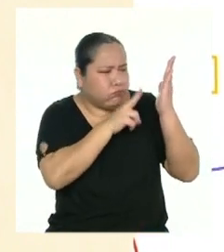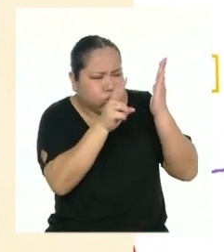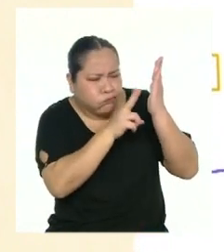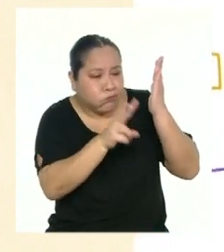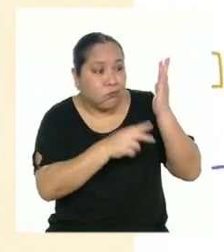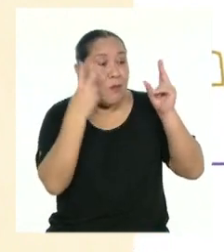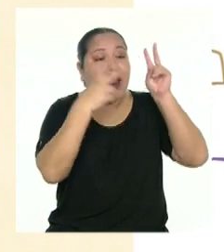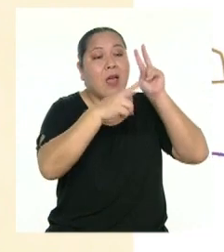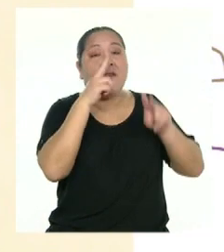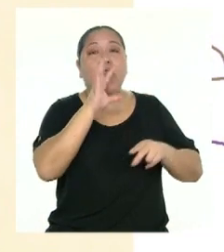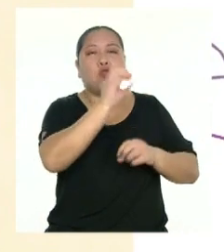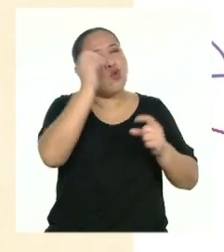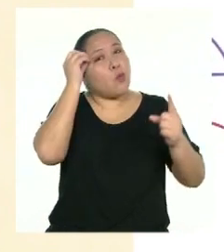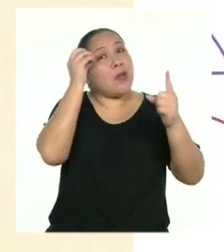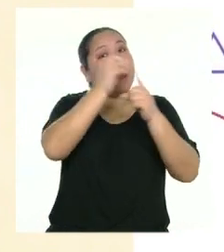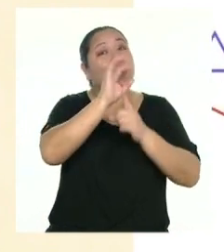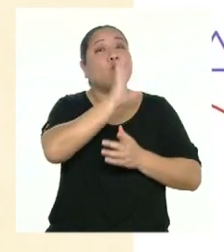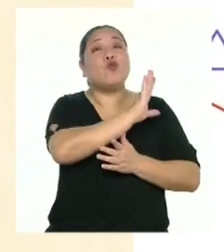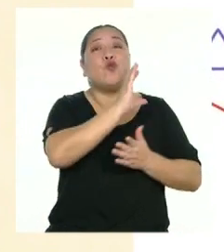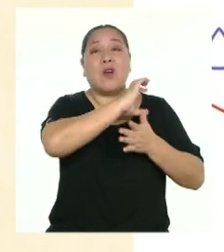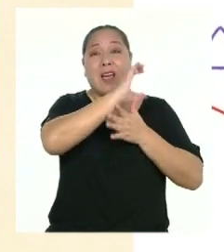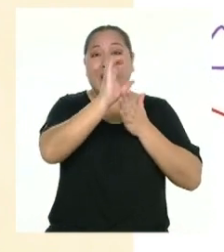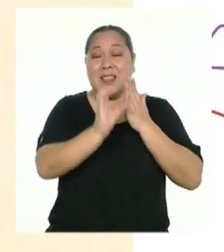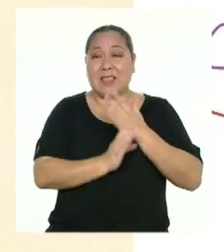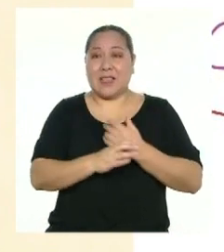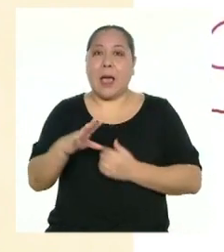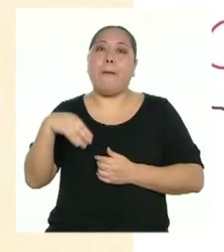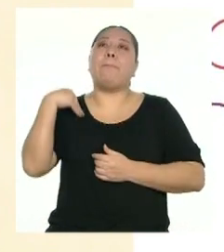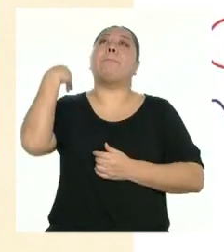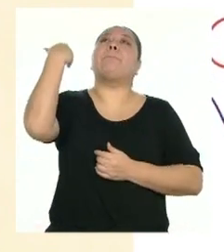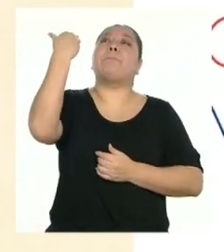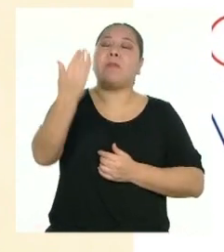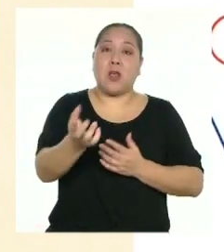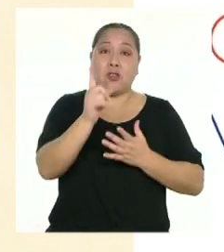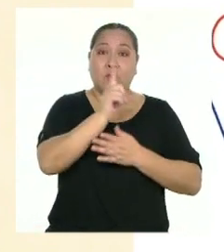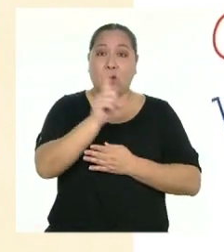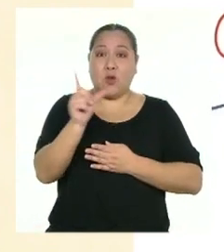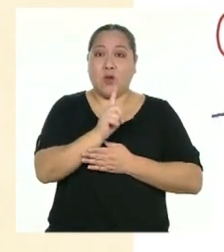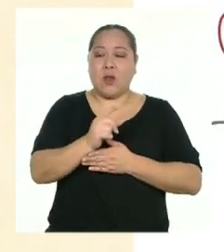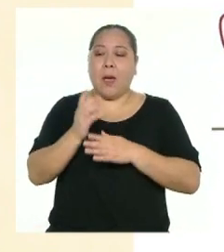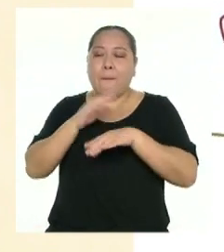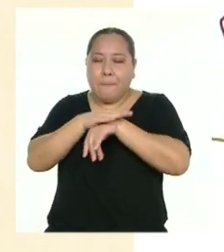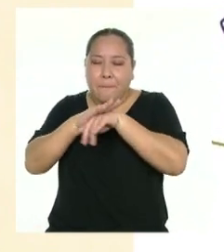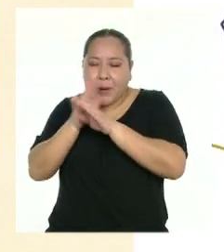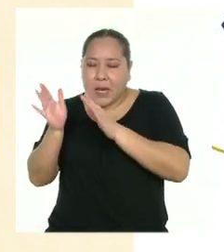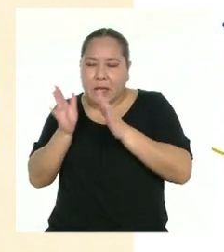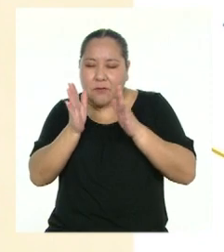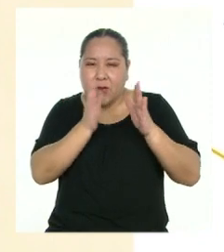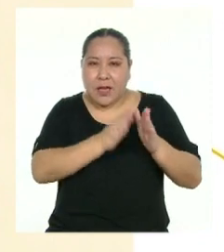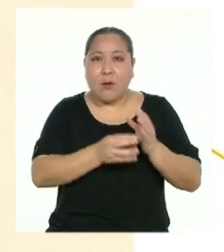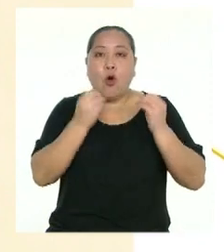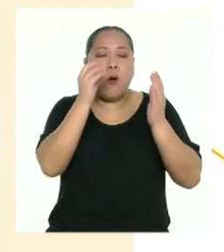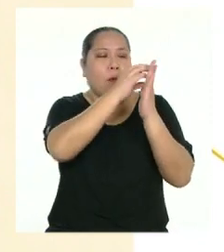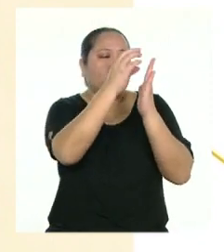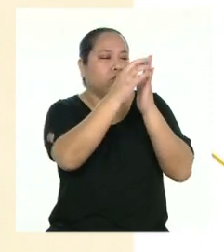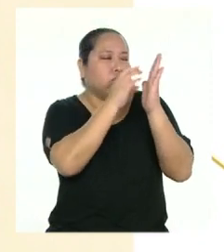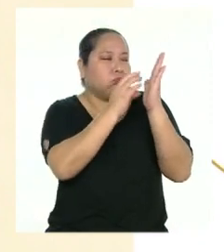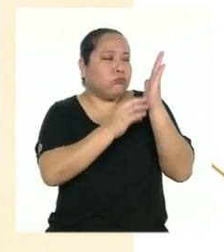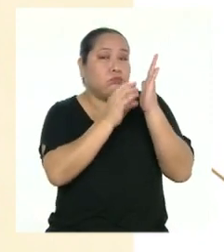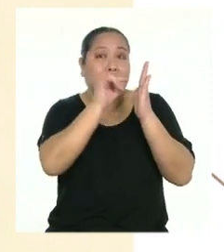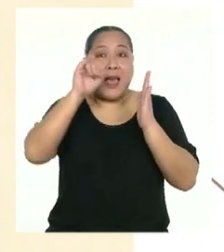características. El siguiente lunes, planificaremos la elaboración de la infografía y